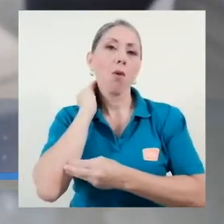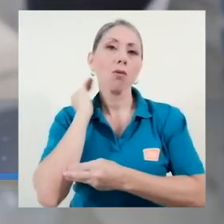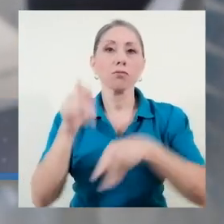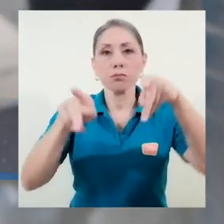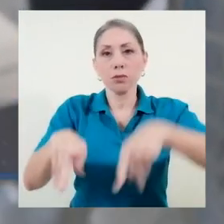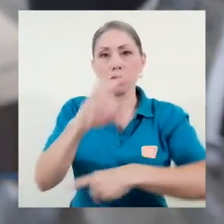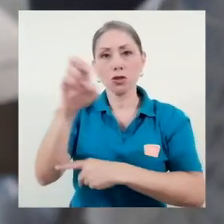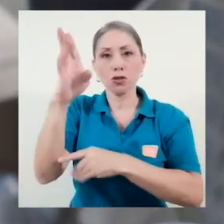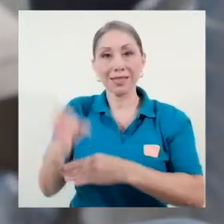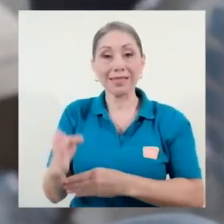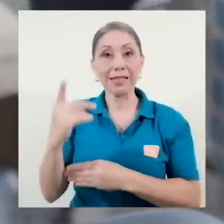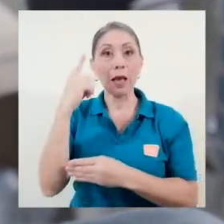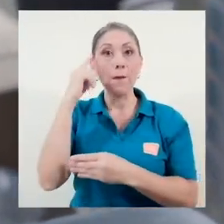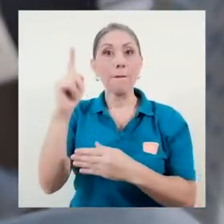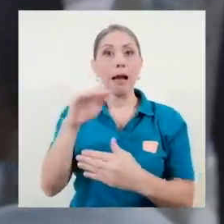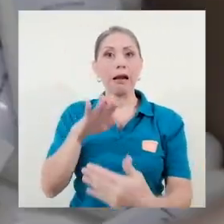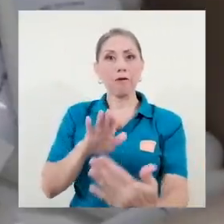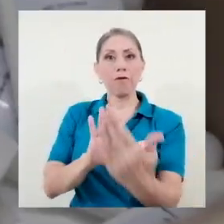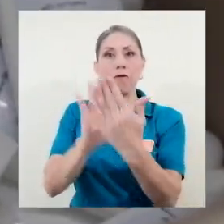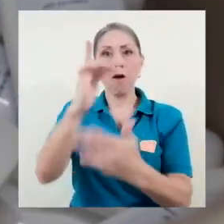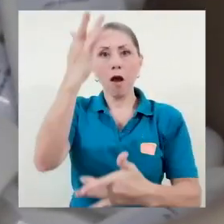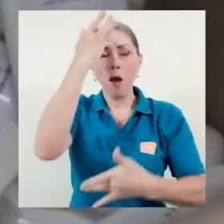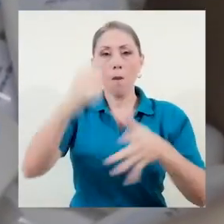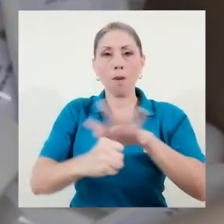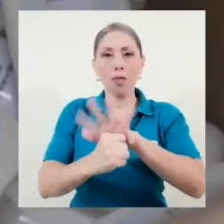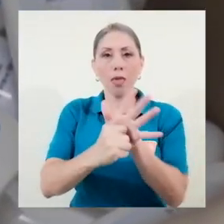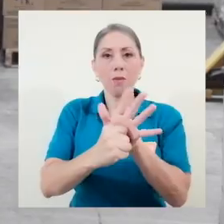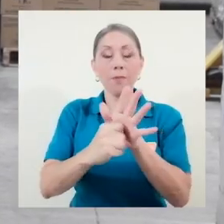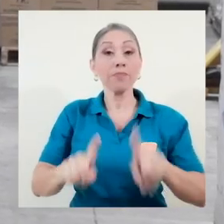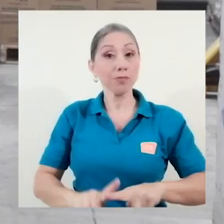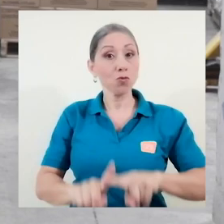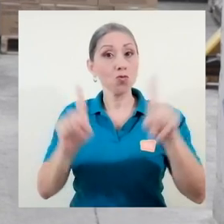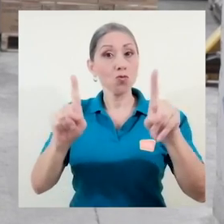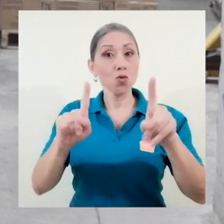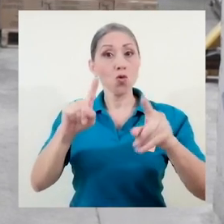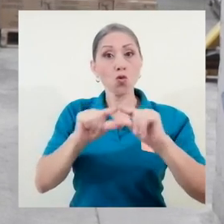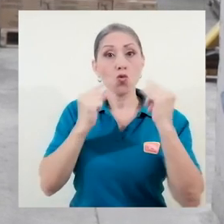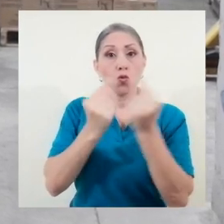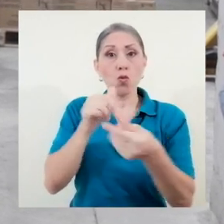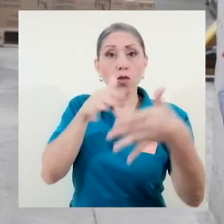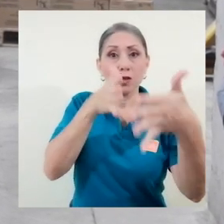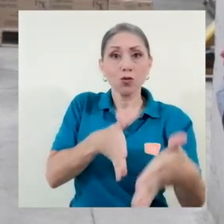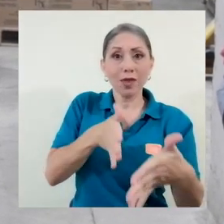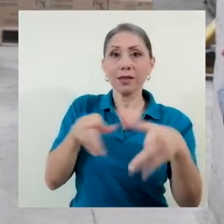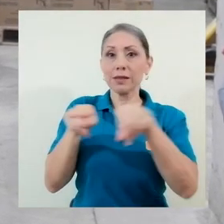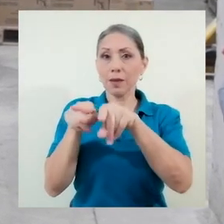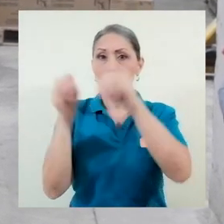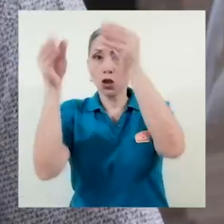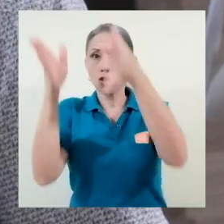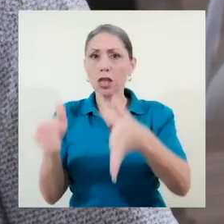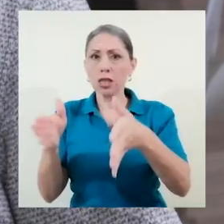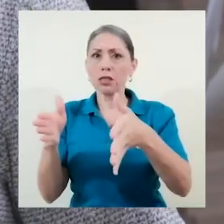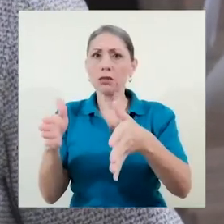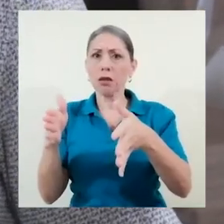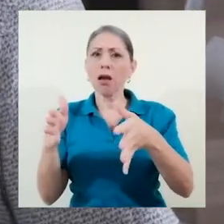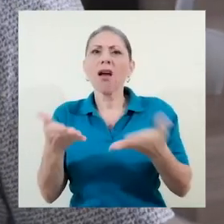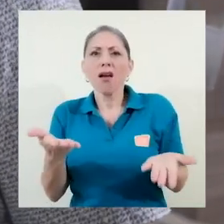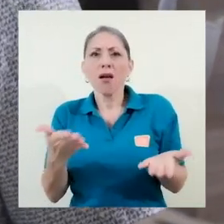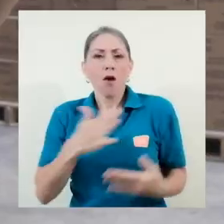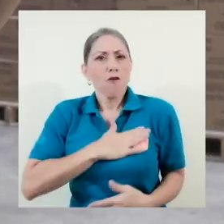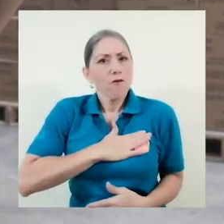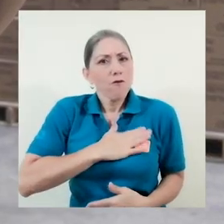de alcohol para contrarrestar la pandemia. Sin embargo, un grupo de estudiantes y docentes decidieron contribuir